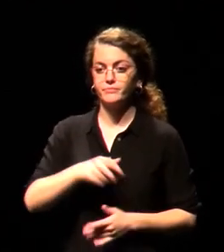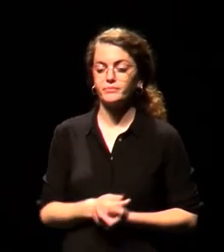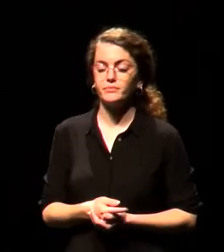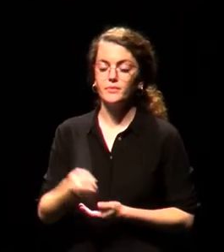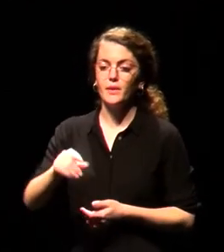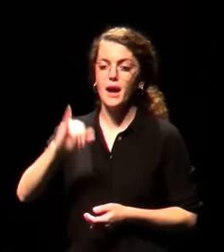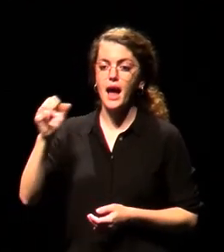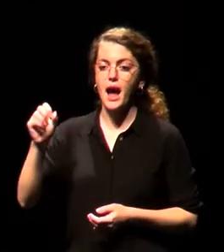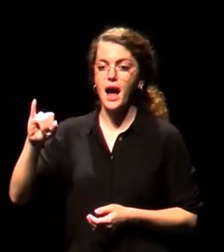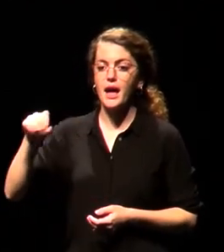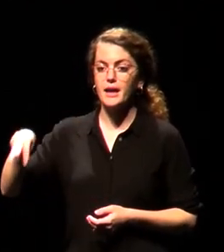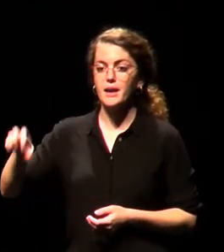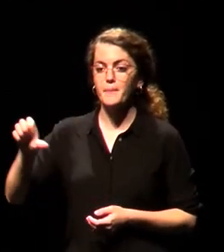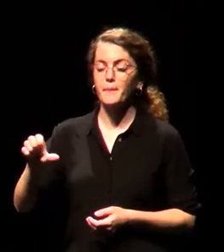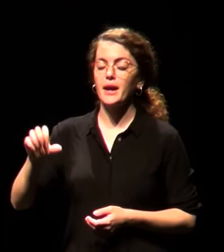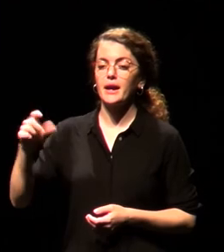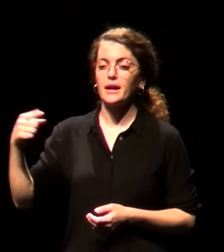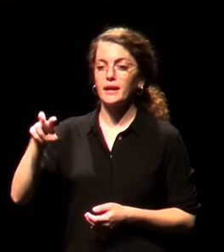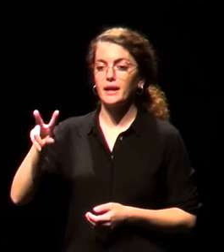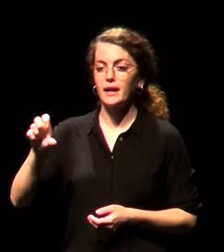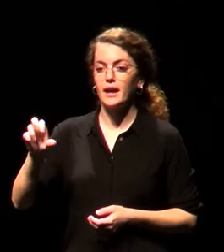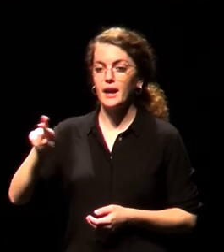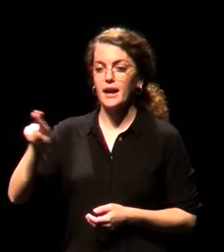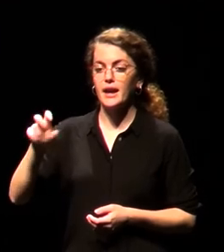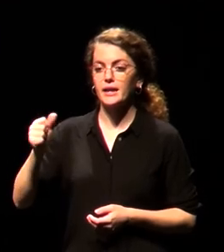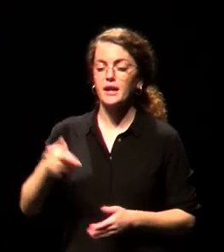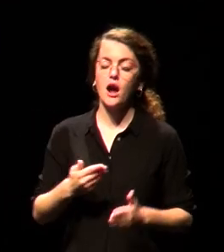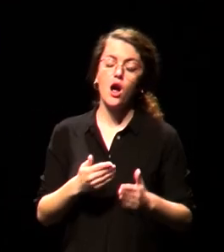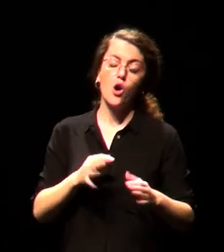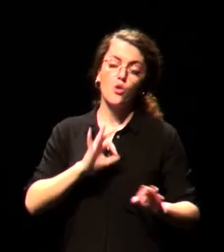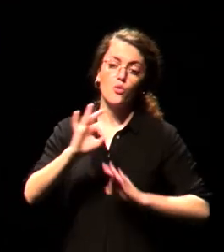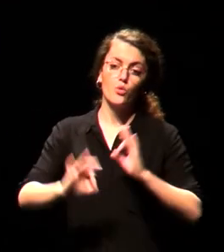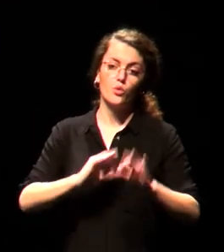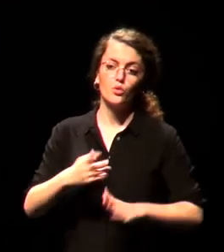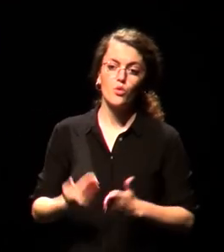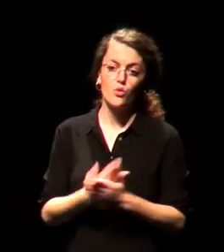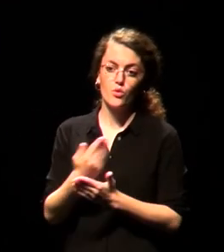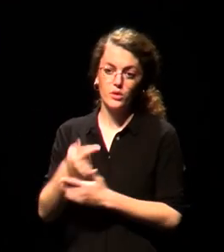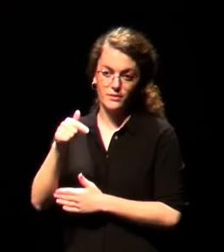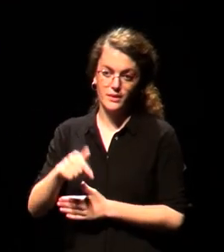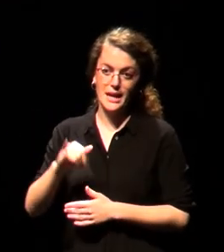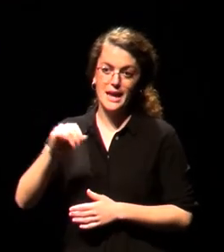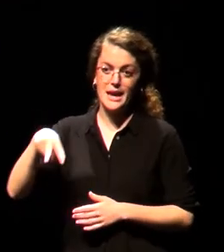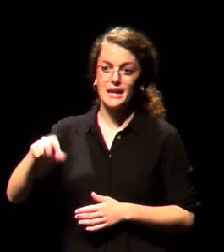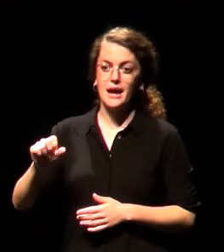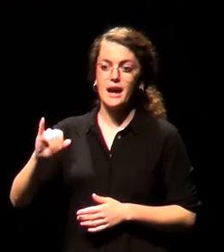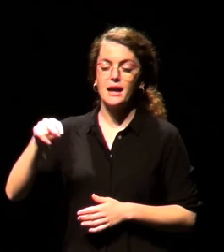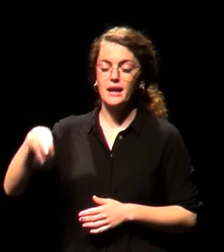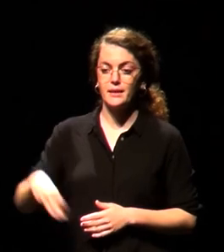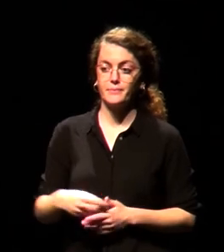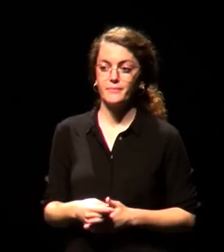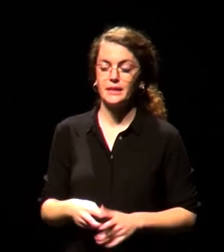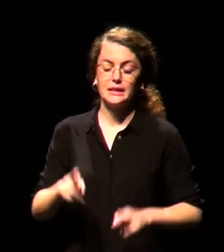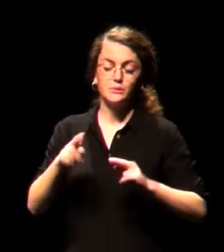Jaime Guerra, que es el coordinador de las jornadas en el INAEM. Les deseo a todos ustedes unas muy buenas sesiones de trabajo. Espero que el